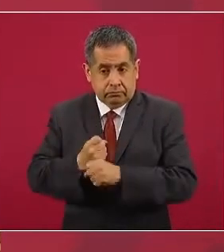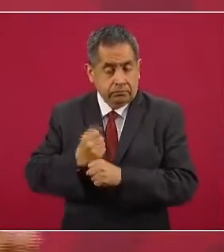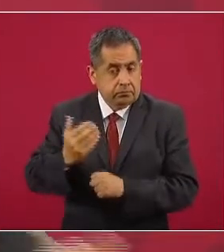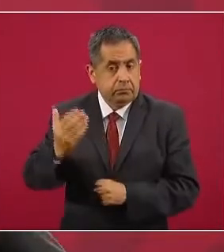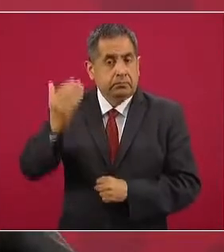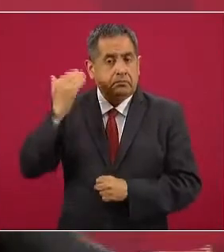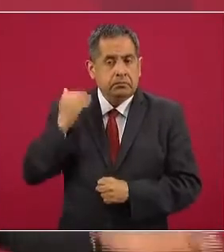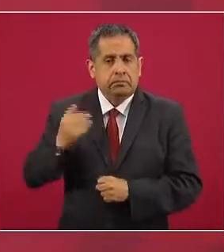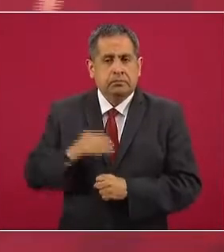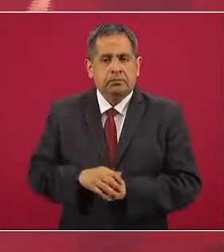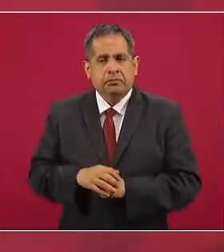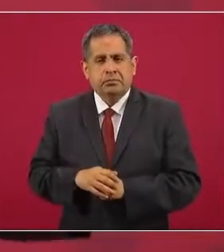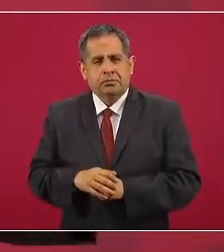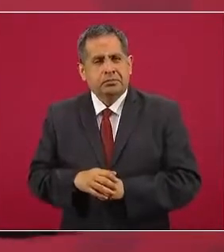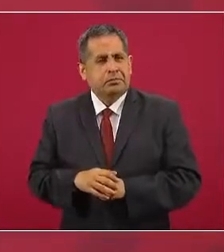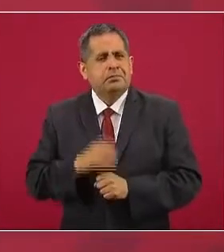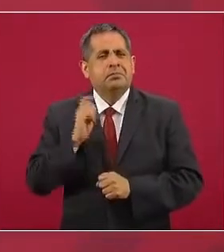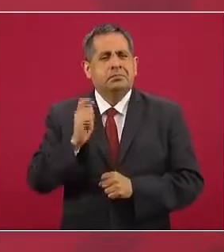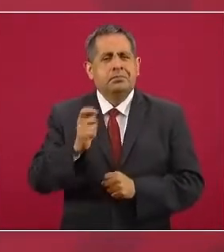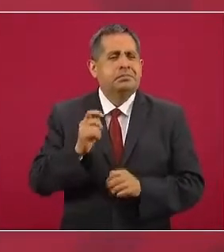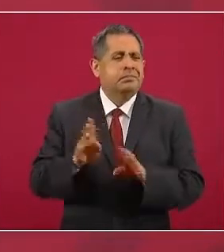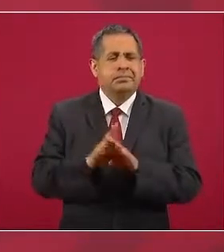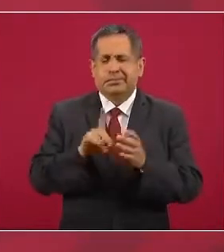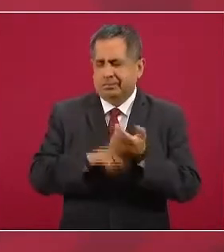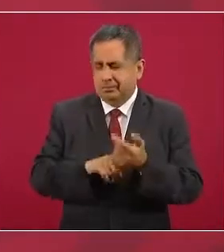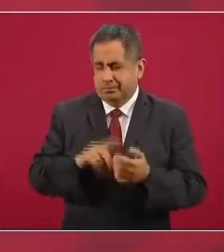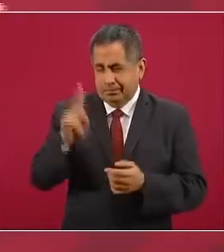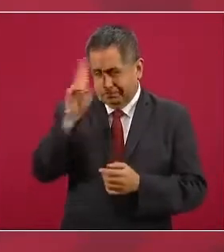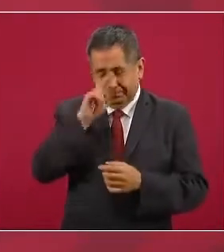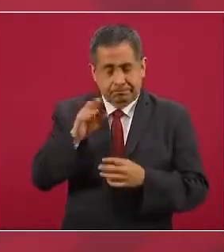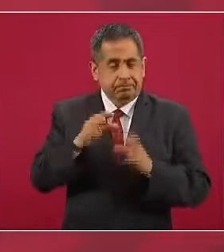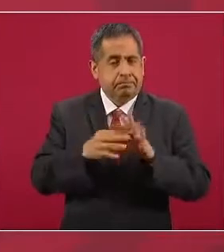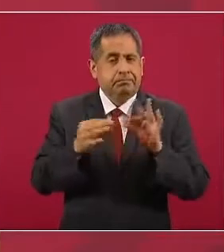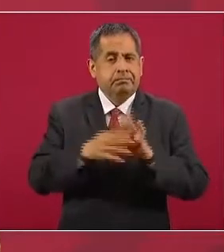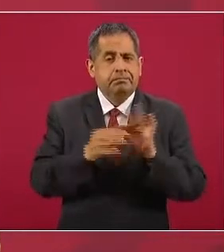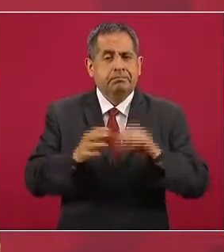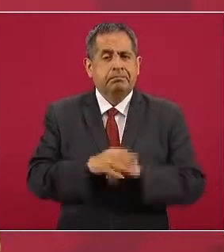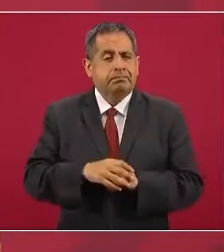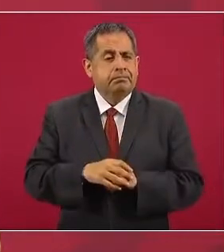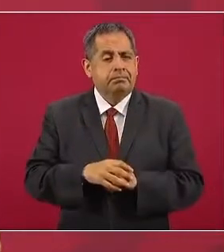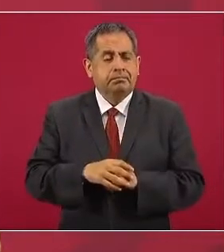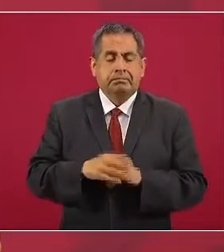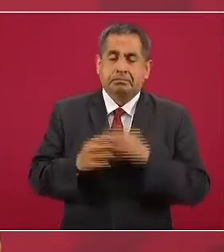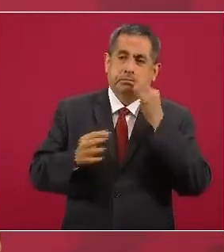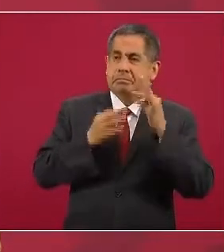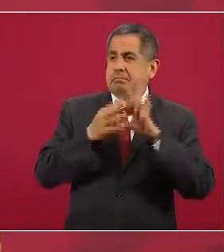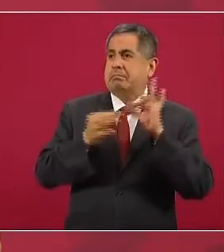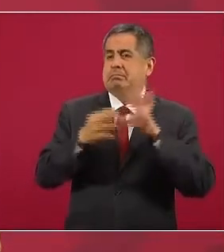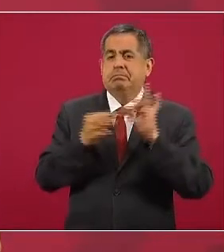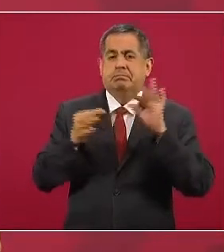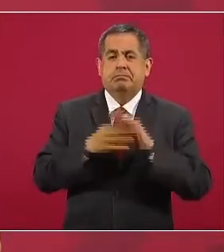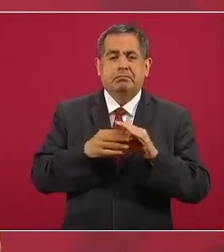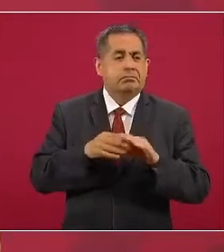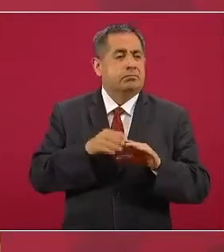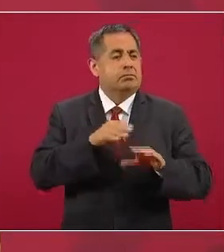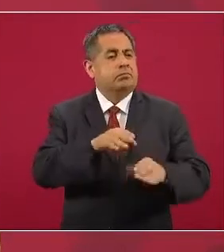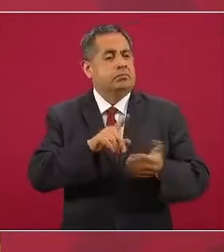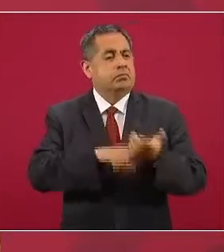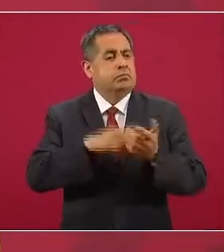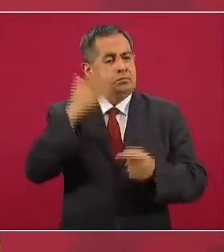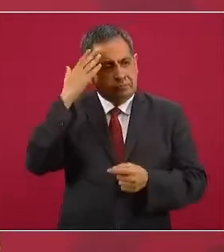hubo una gran cargada a favor de la señora Clinton.